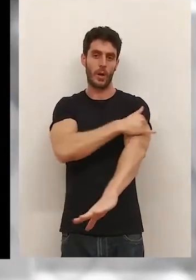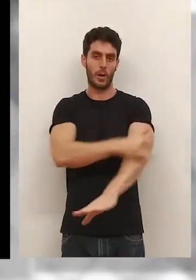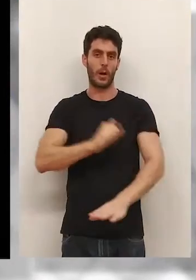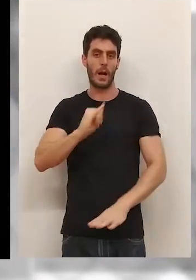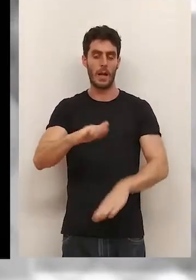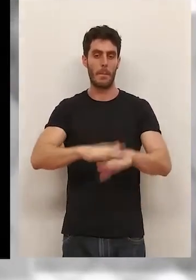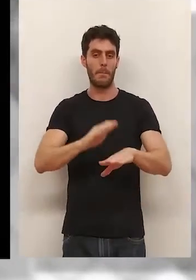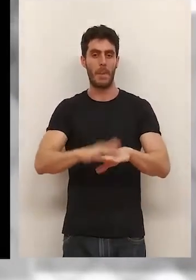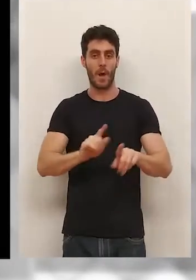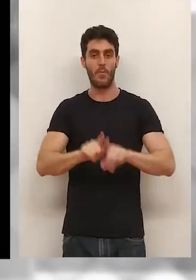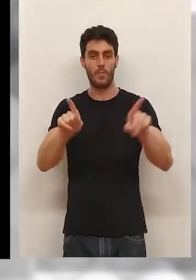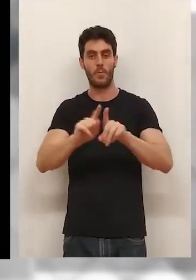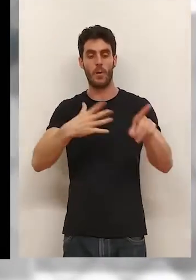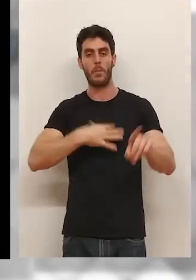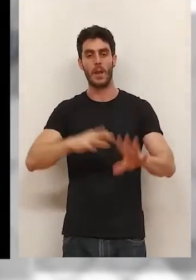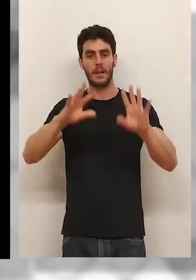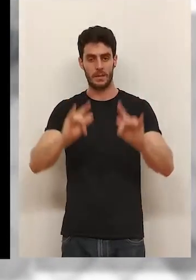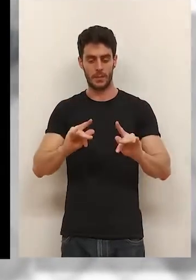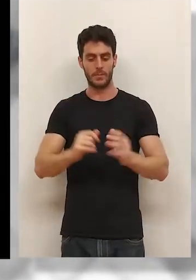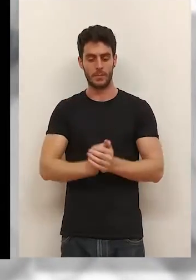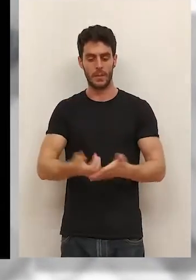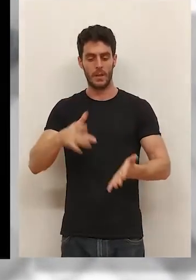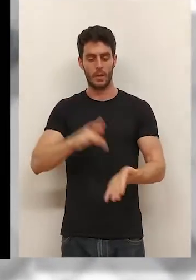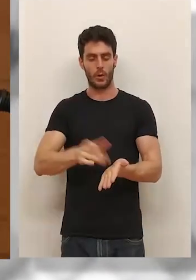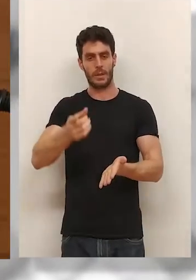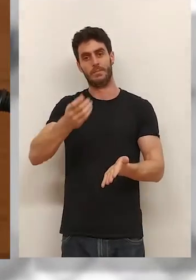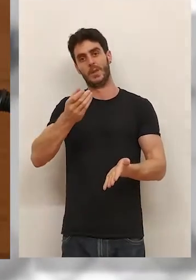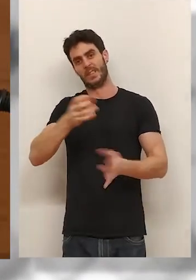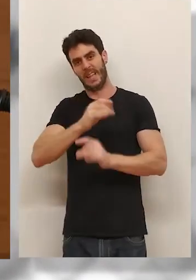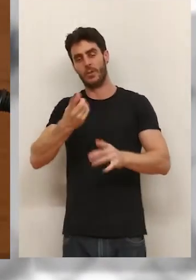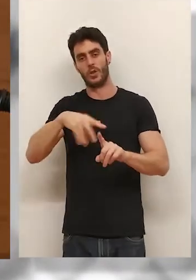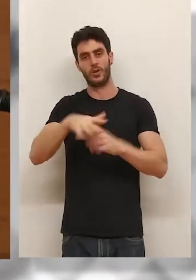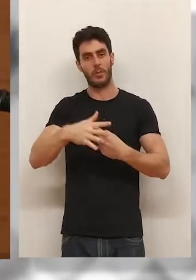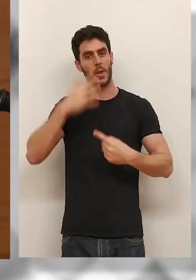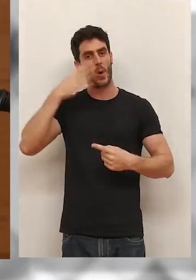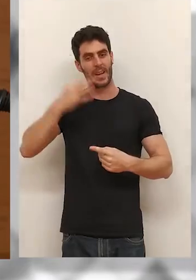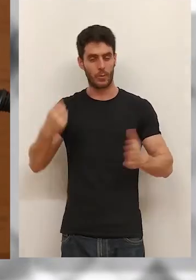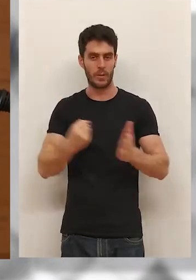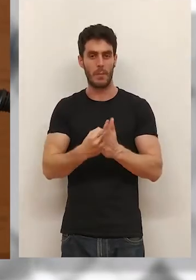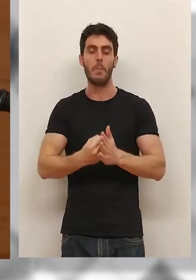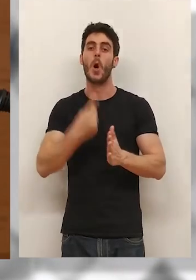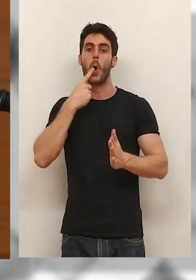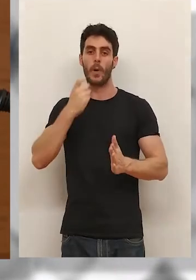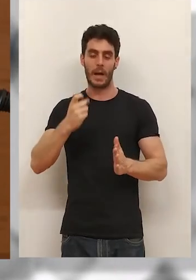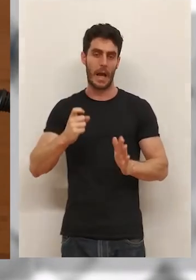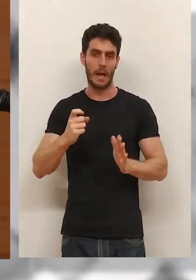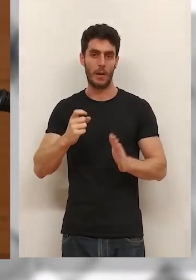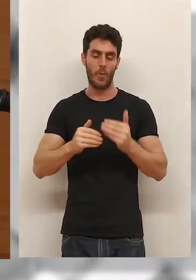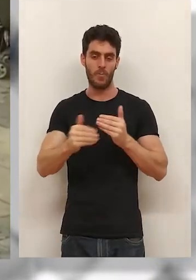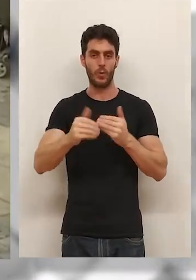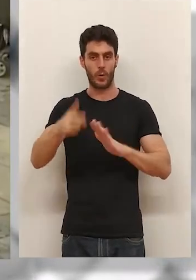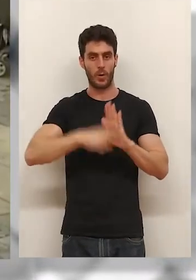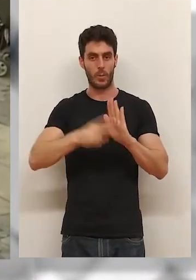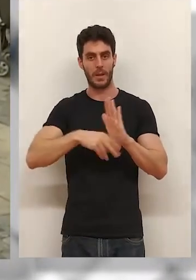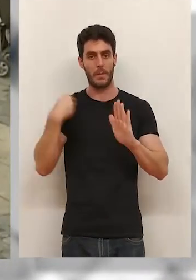para poder celebrarlos por cuanto nos encontramos en una situación de extremo riesgo, pero esperamos que en los próximos días esta normativa